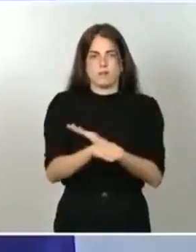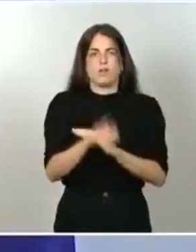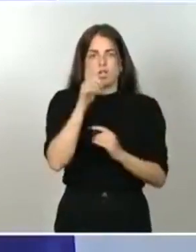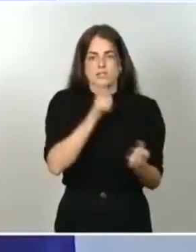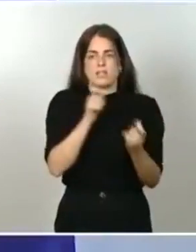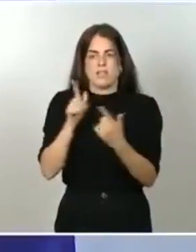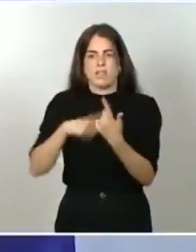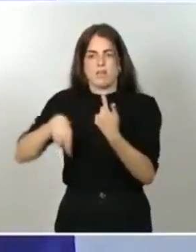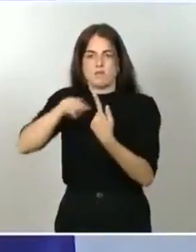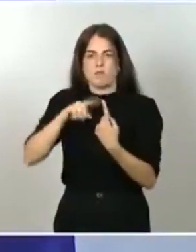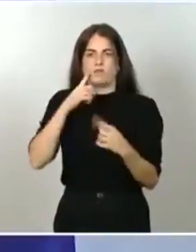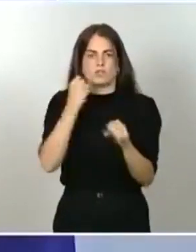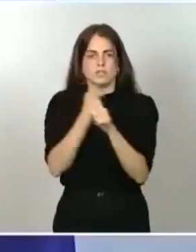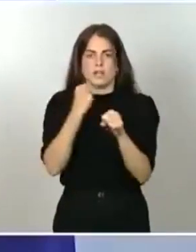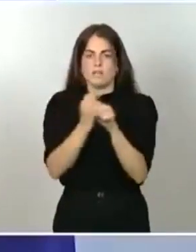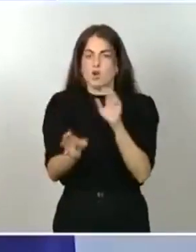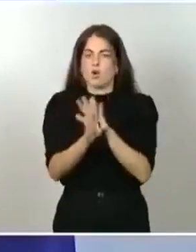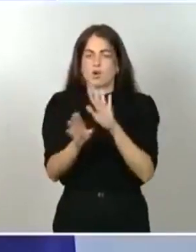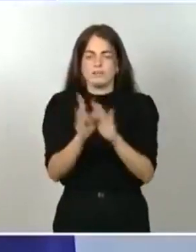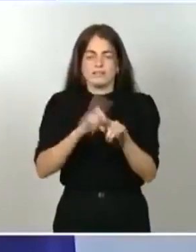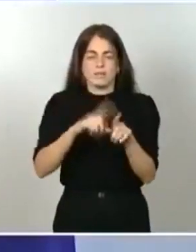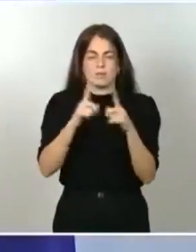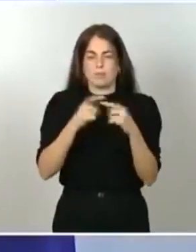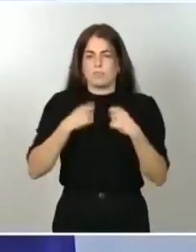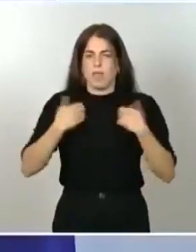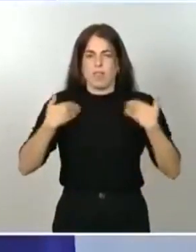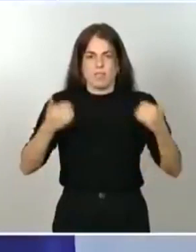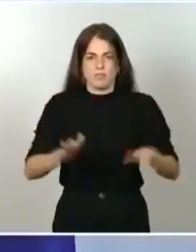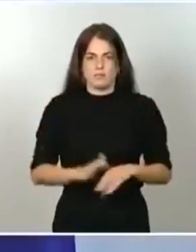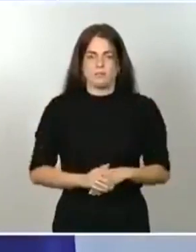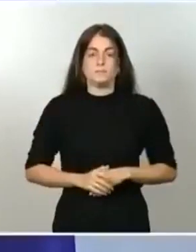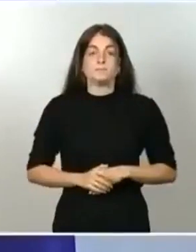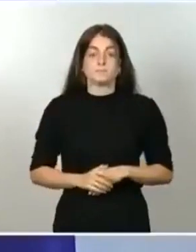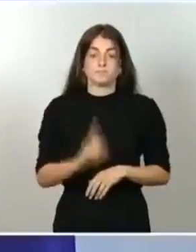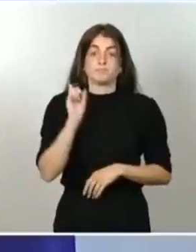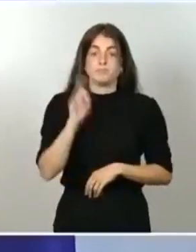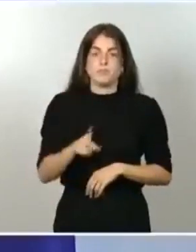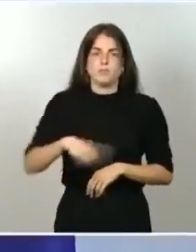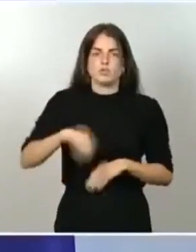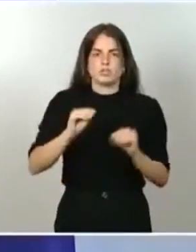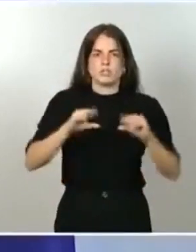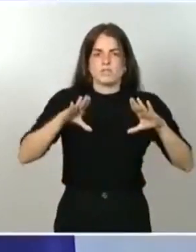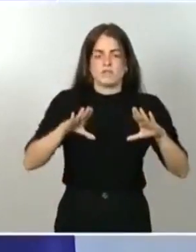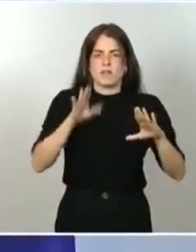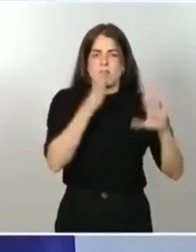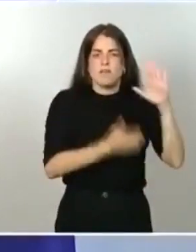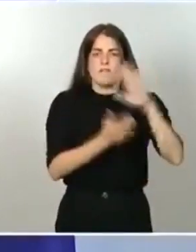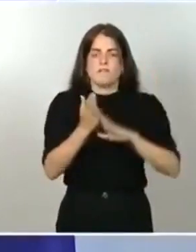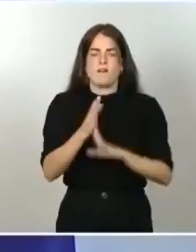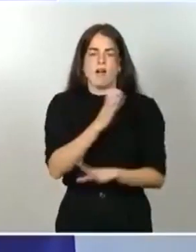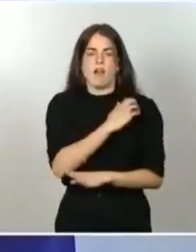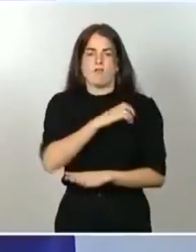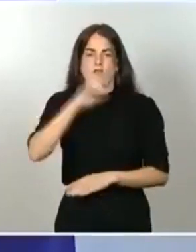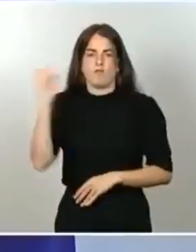el tiempo que sea necesario. También hemos activado y desplegado a las Fuerzas Armadas, cuyos efectivos